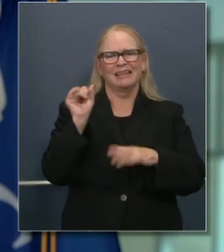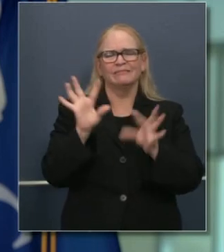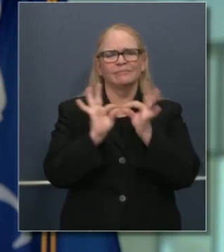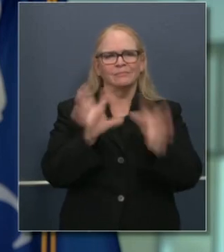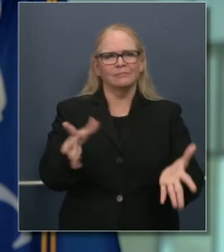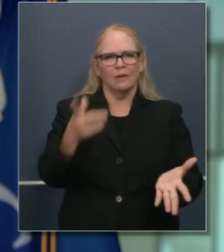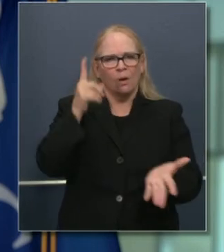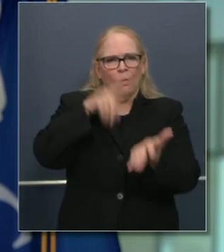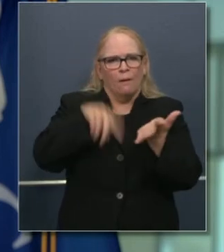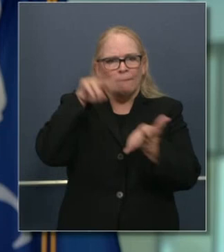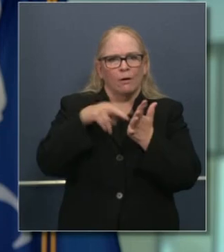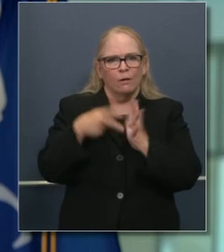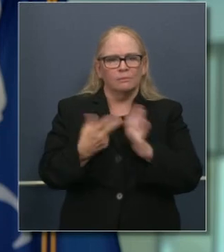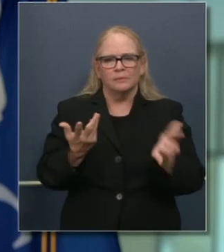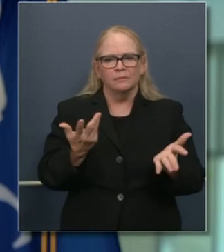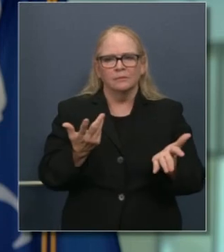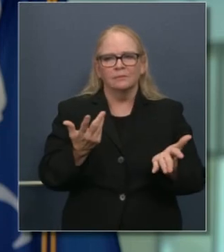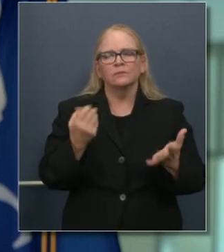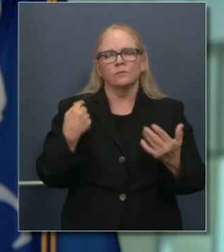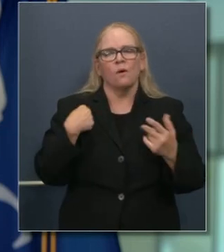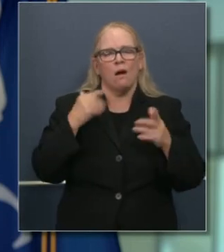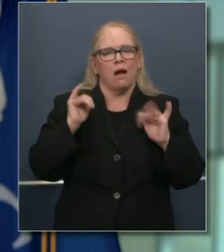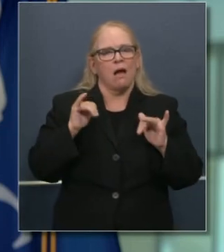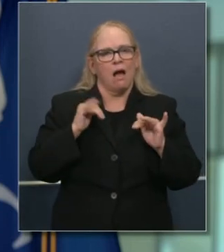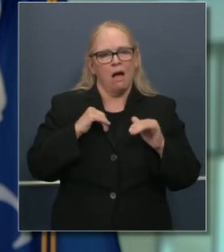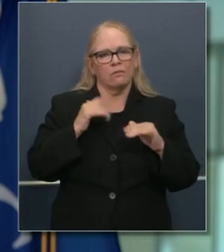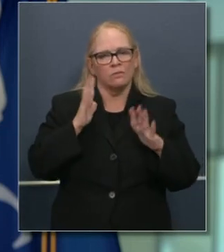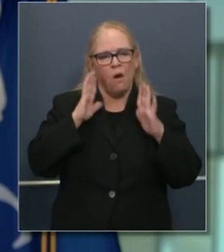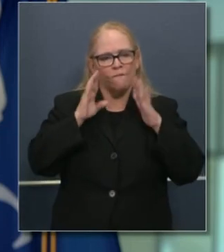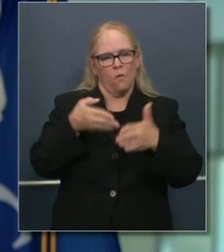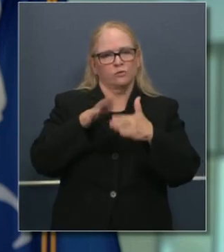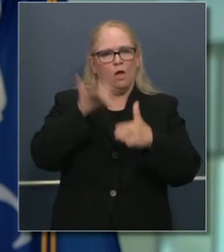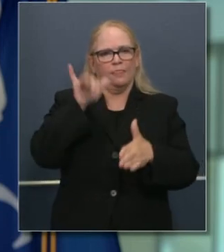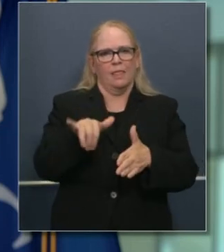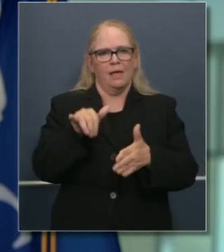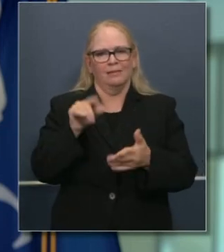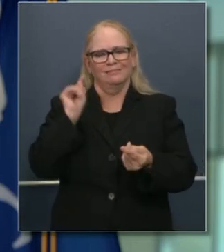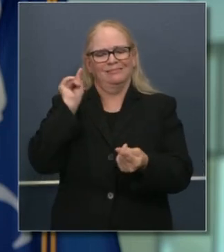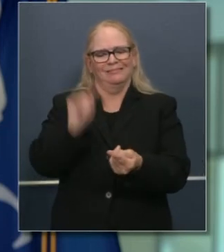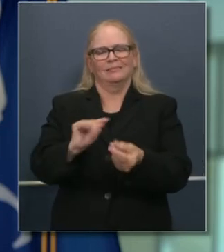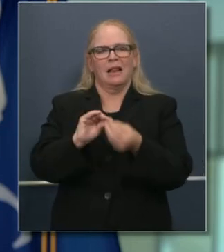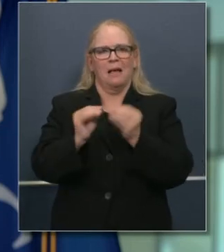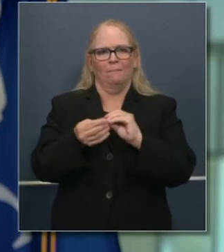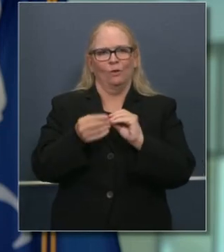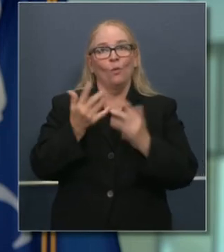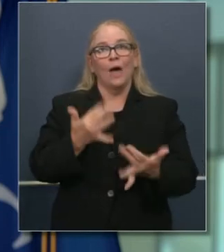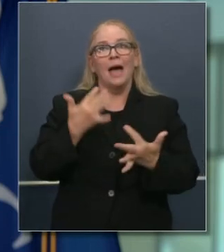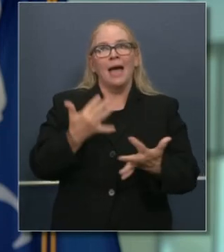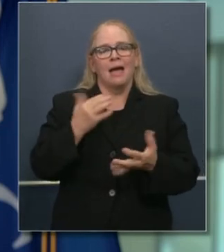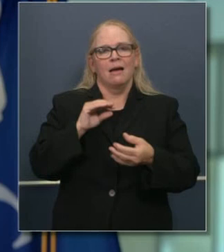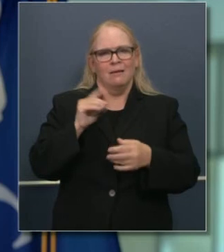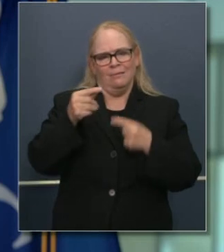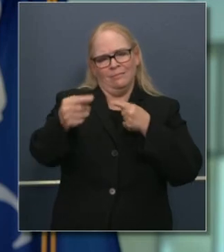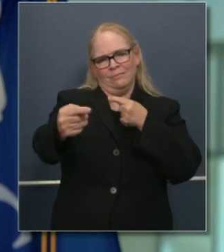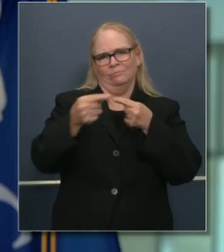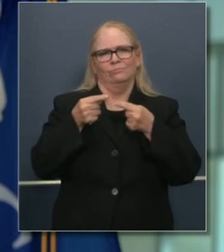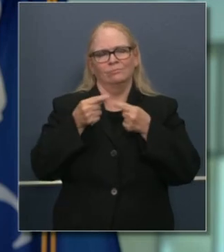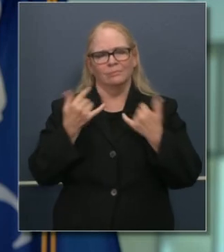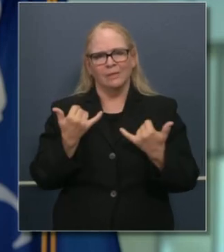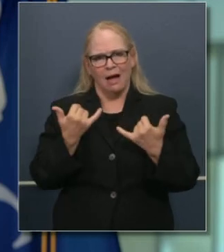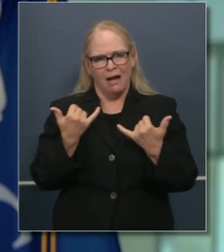días después. Así que fundamentalmente estamos concentrados en eso. No solo el número total de pruebas y la